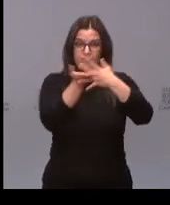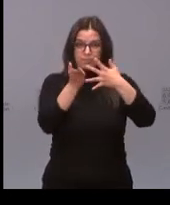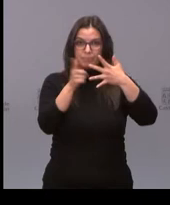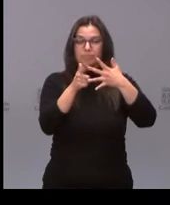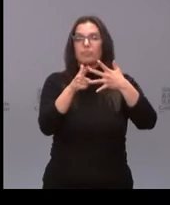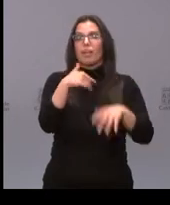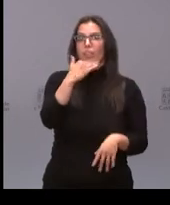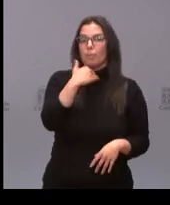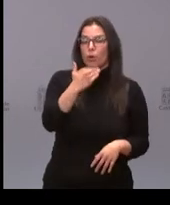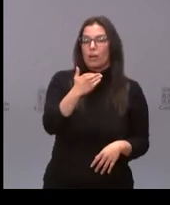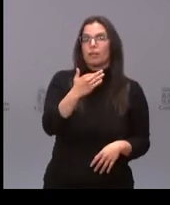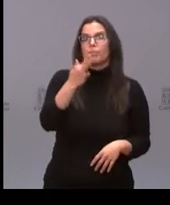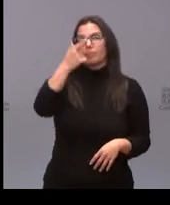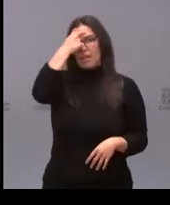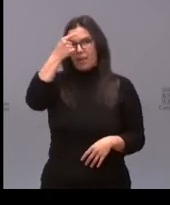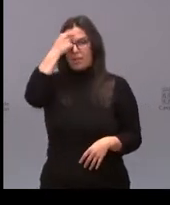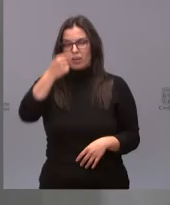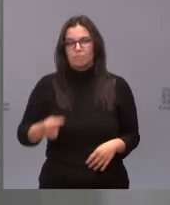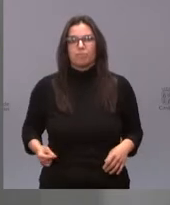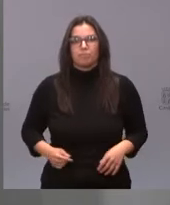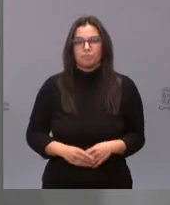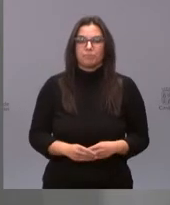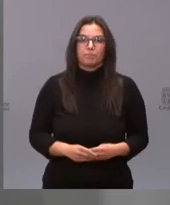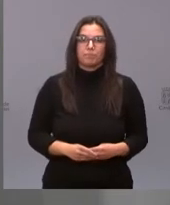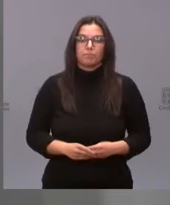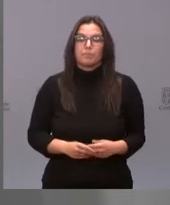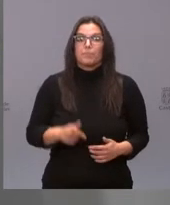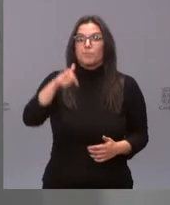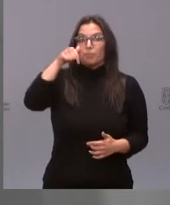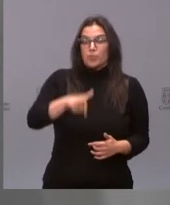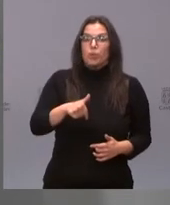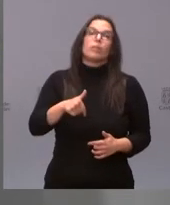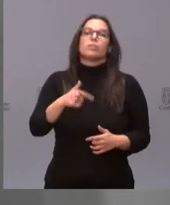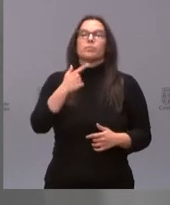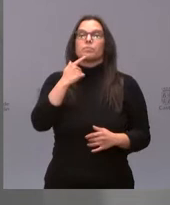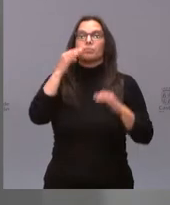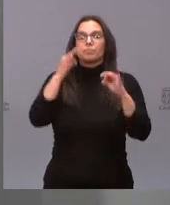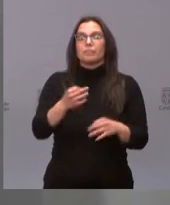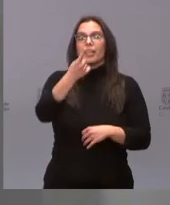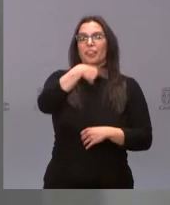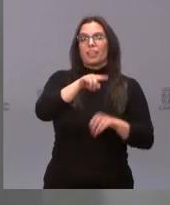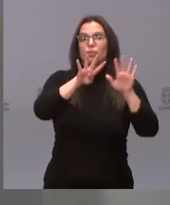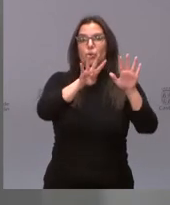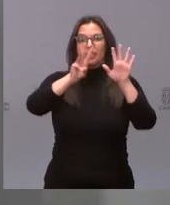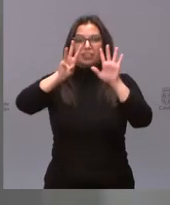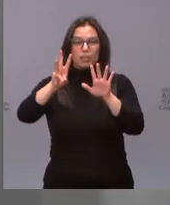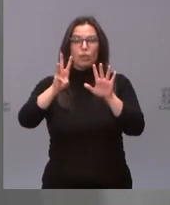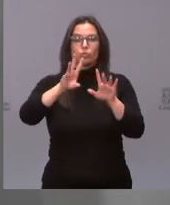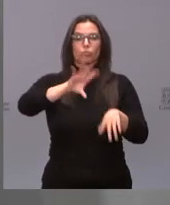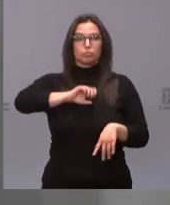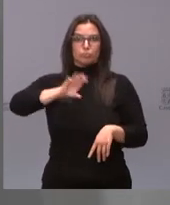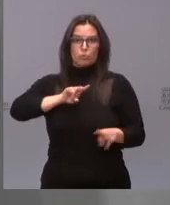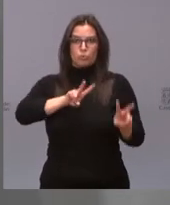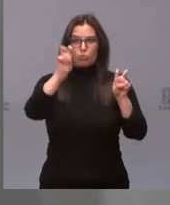127 y Avila con 126. Hoy declaramos 198 casos nuevos en las últimas 24